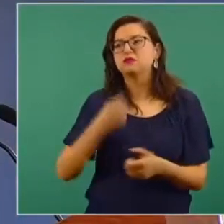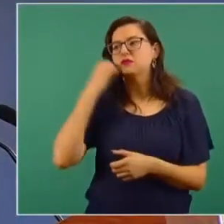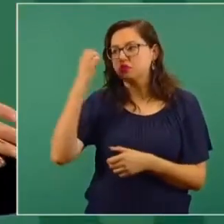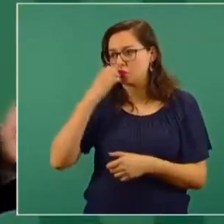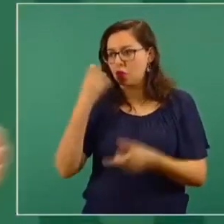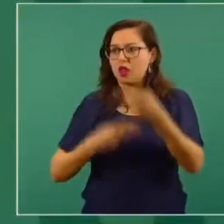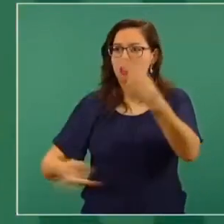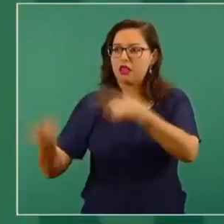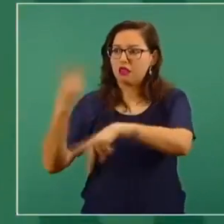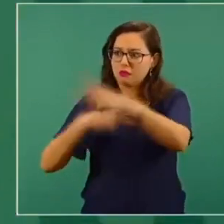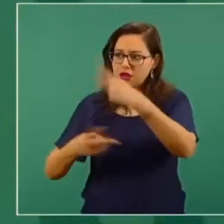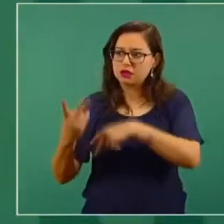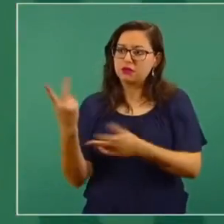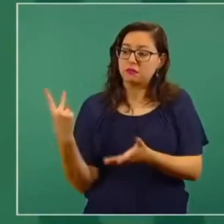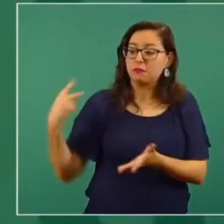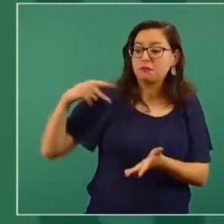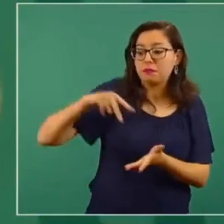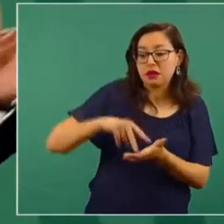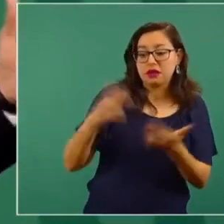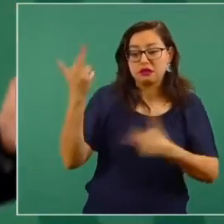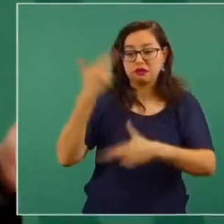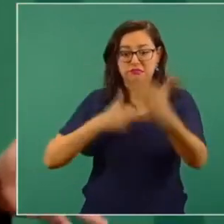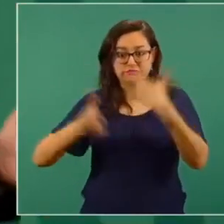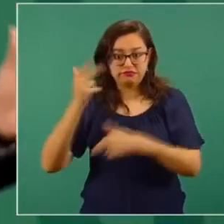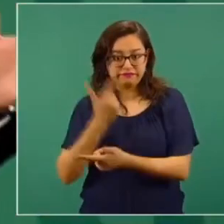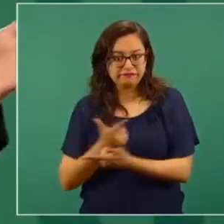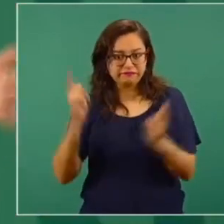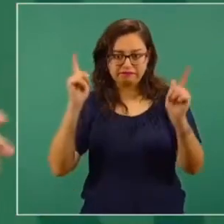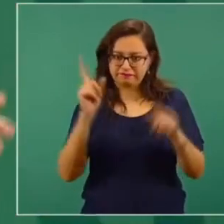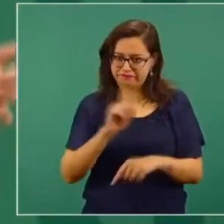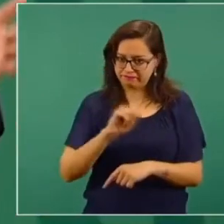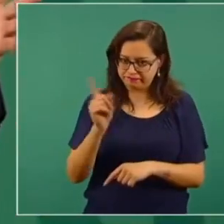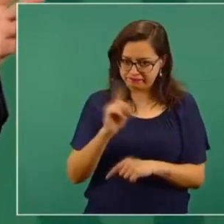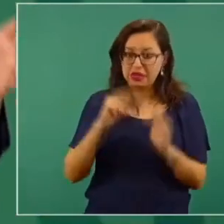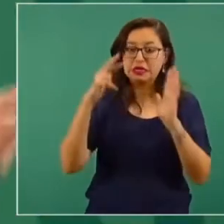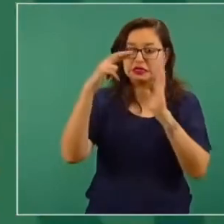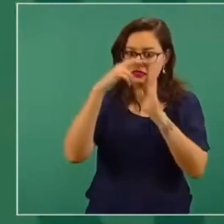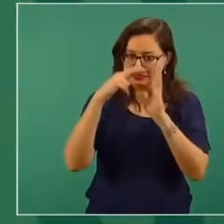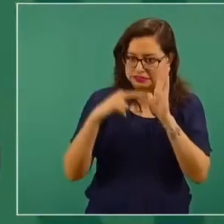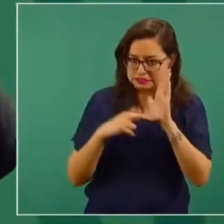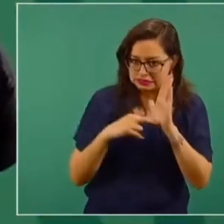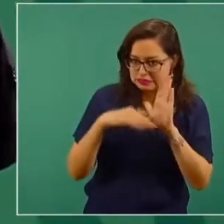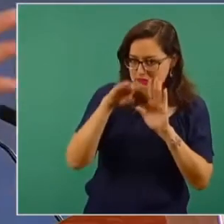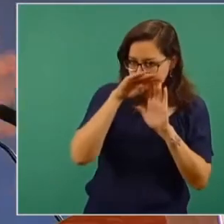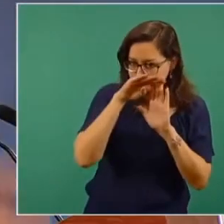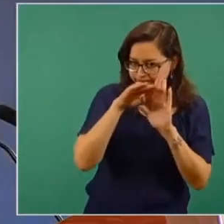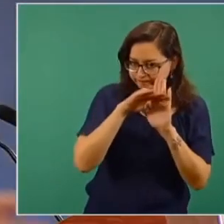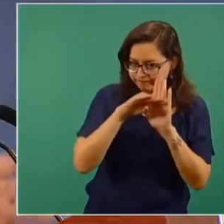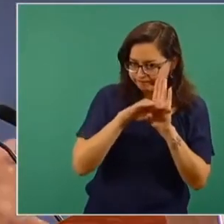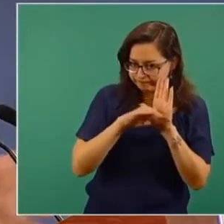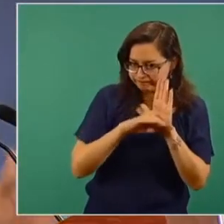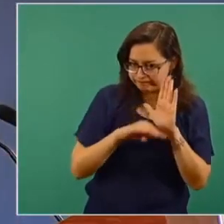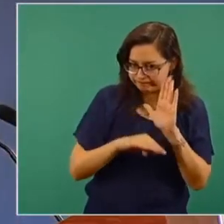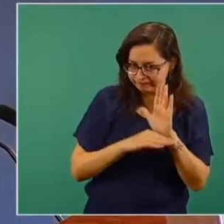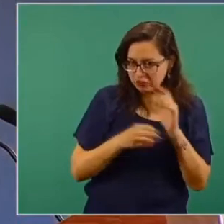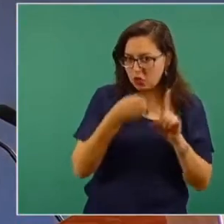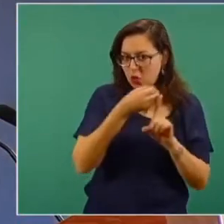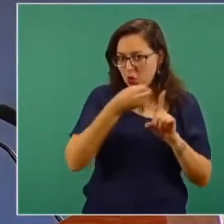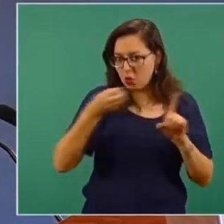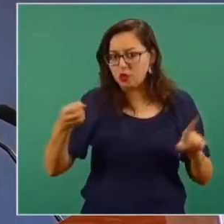pues todos los estados van a ir abriendo según las condiciones que ya sabemos que ya nos han dado las